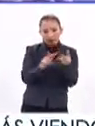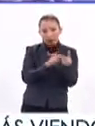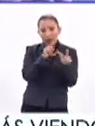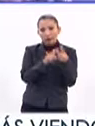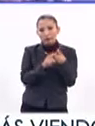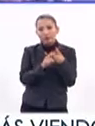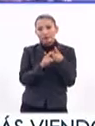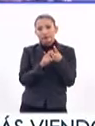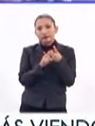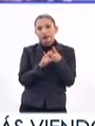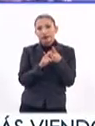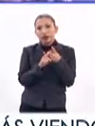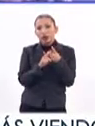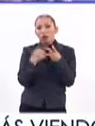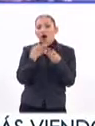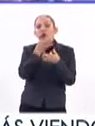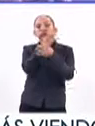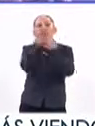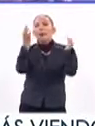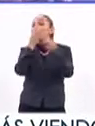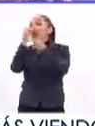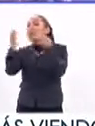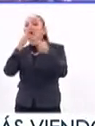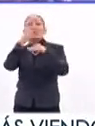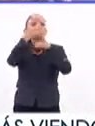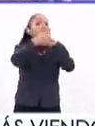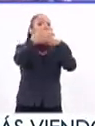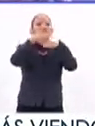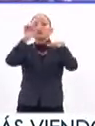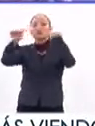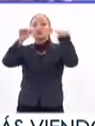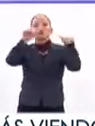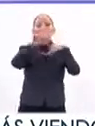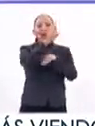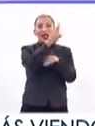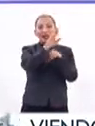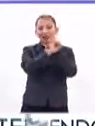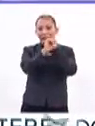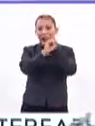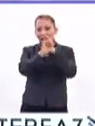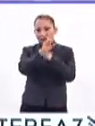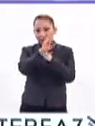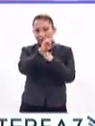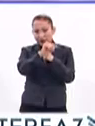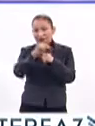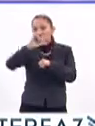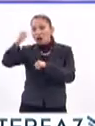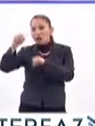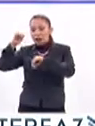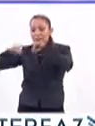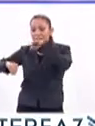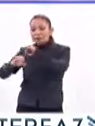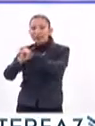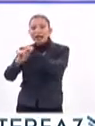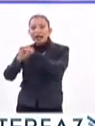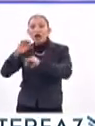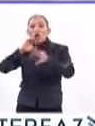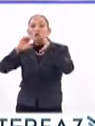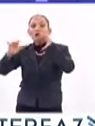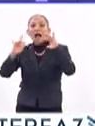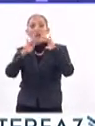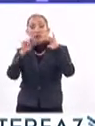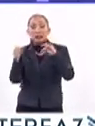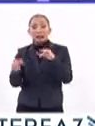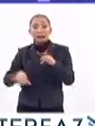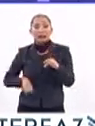Segundo es una campaña que se va a hacer a través de redes. Y tercero es una plataforma de comunicación. Y creo